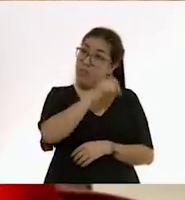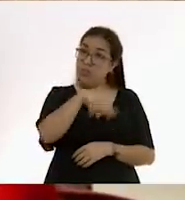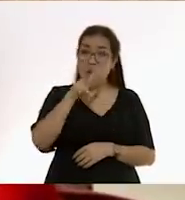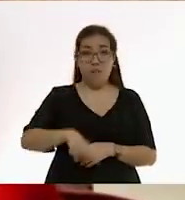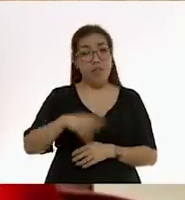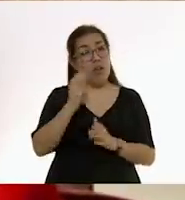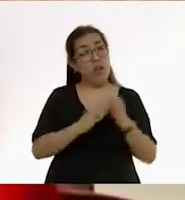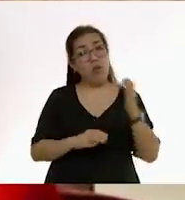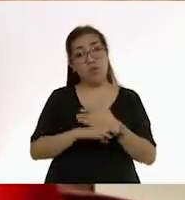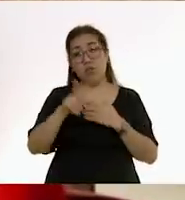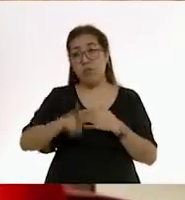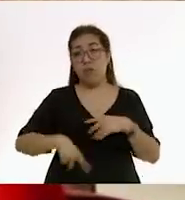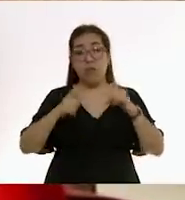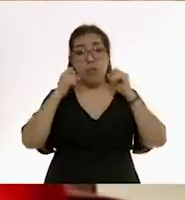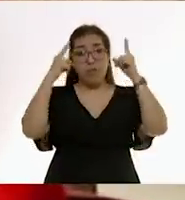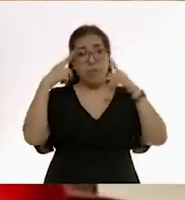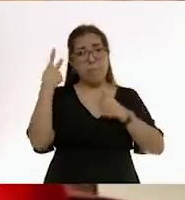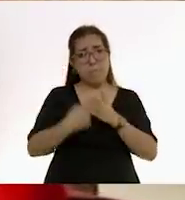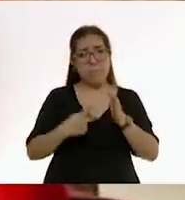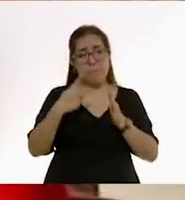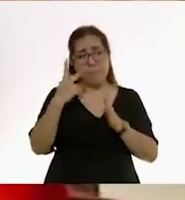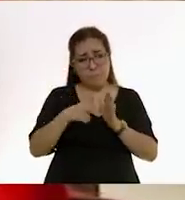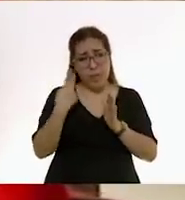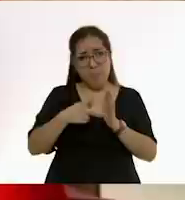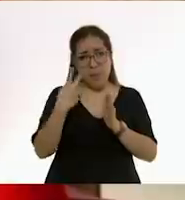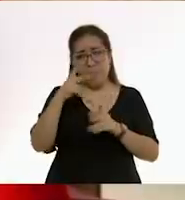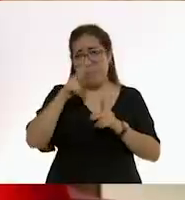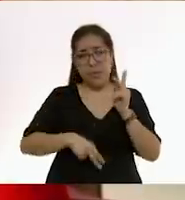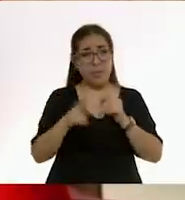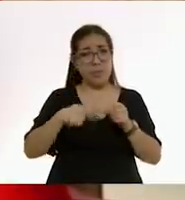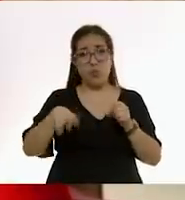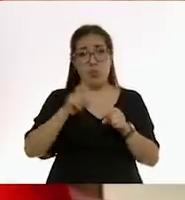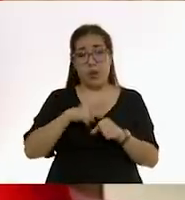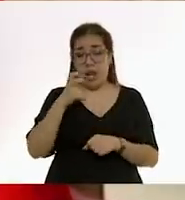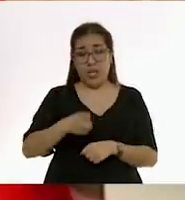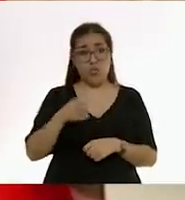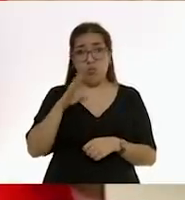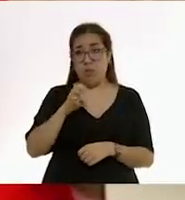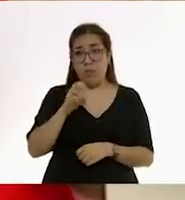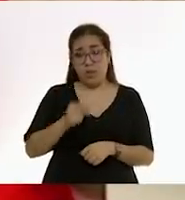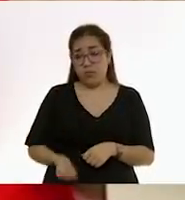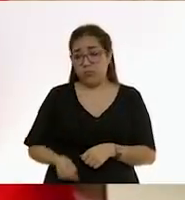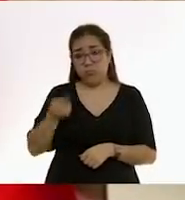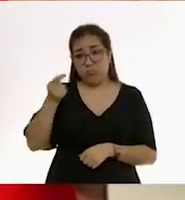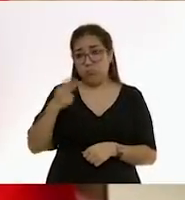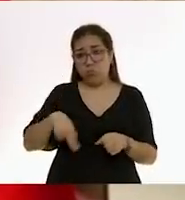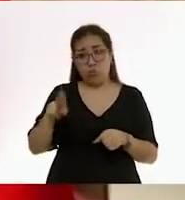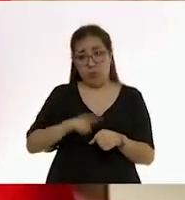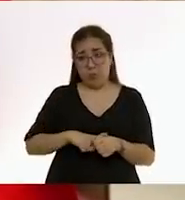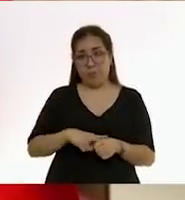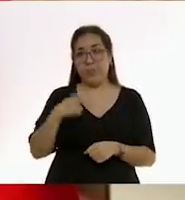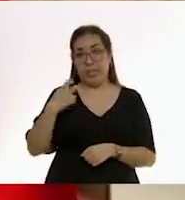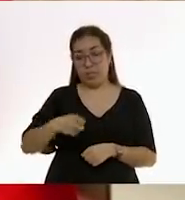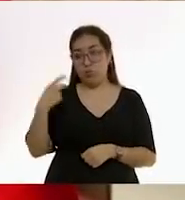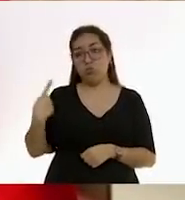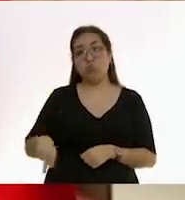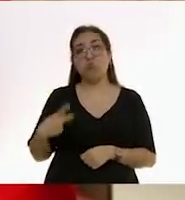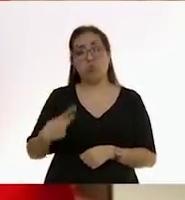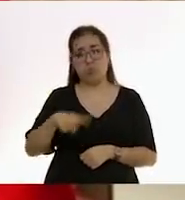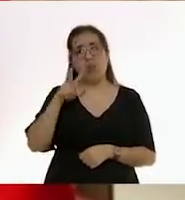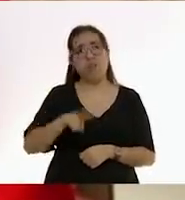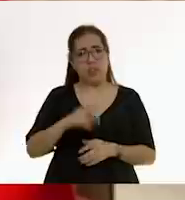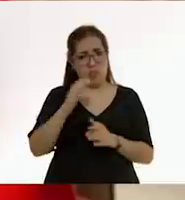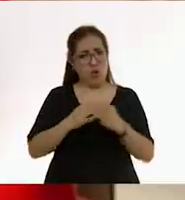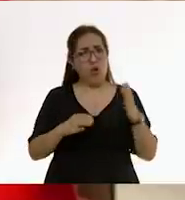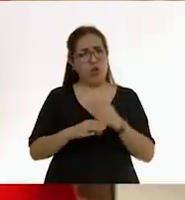que hacen que el bebé despierte. Pero el bebé va madurando, esto es un proceso natural y normal. En gran medida hay muchas cosas que podemos